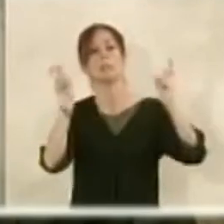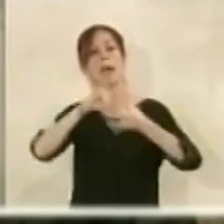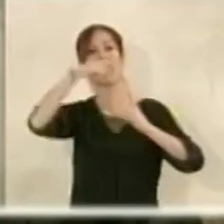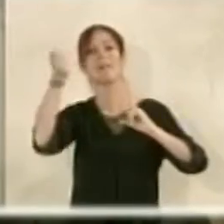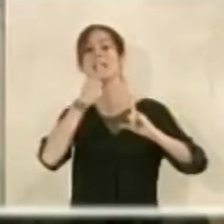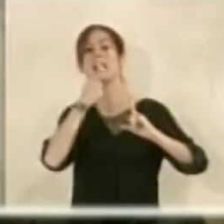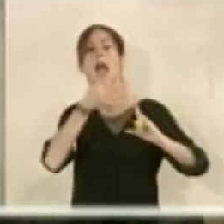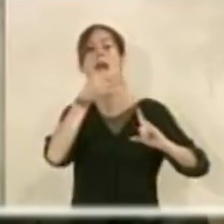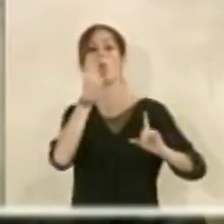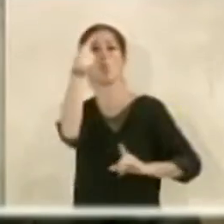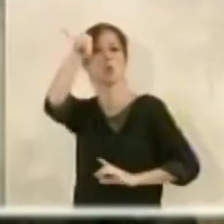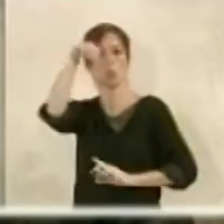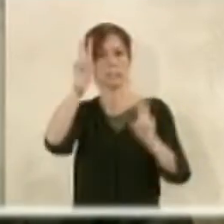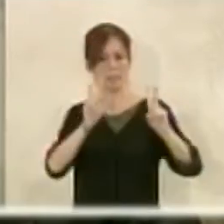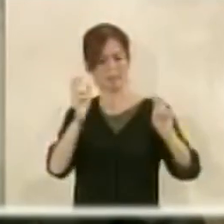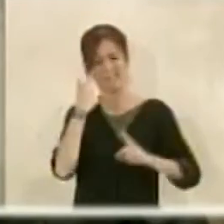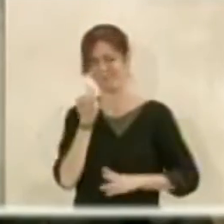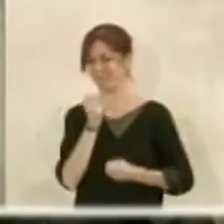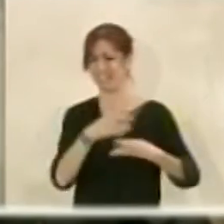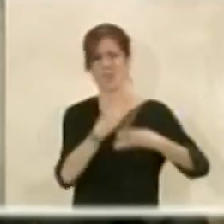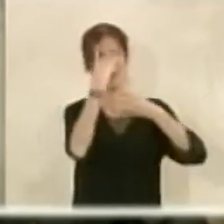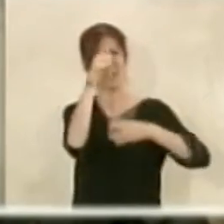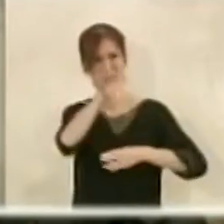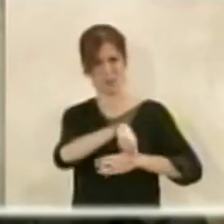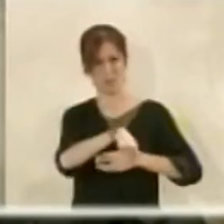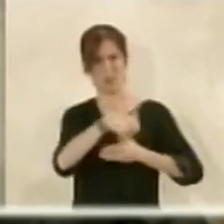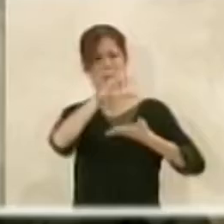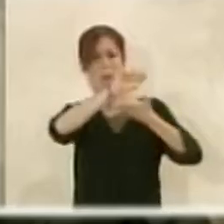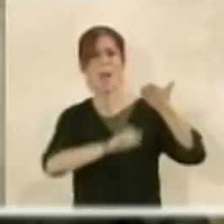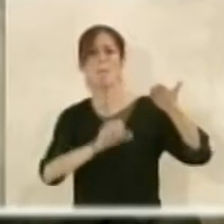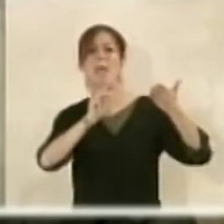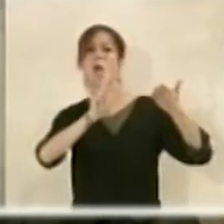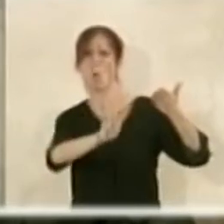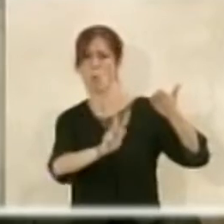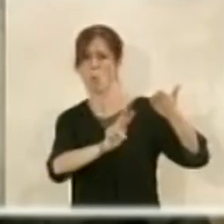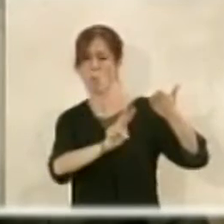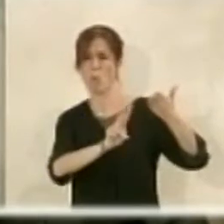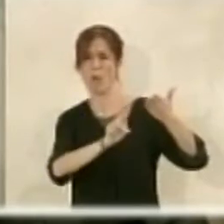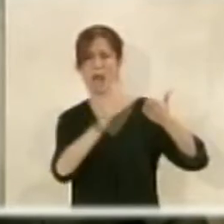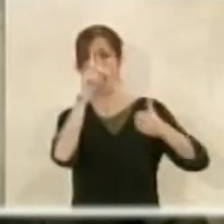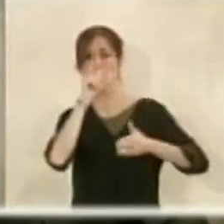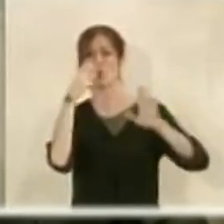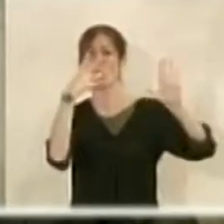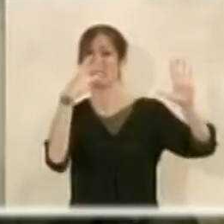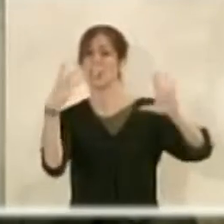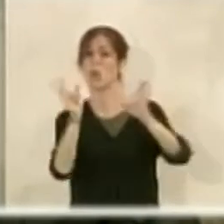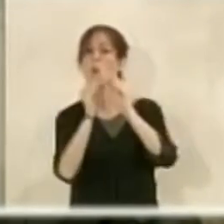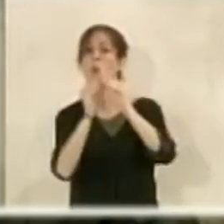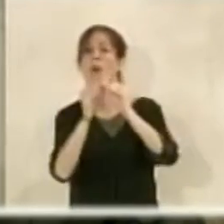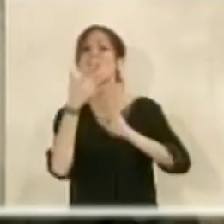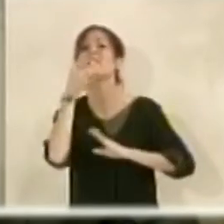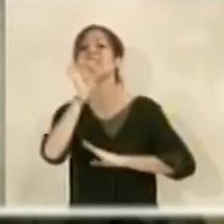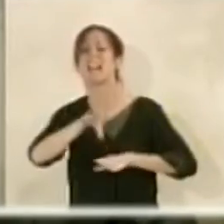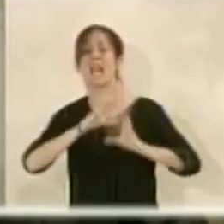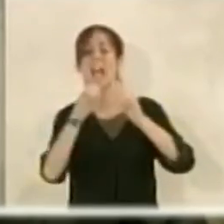sí decir una cosa a me gusta respecto a este edificio el pegou del año 98 no lo hizo el PSOE lo hizo un señor que se llamaba